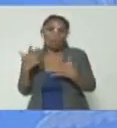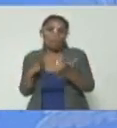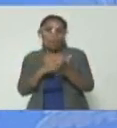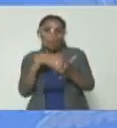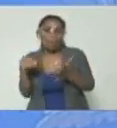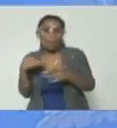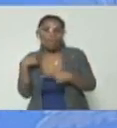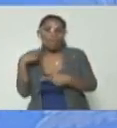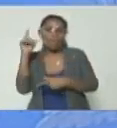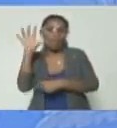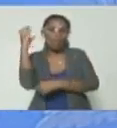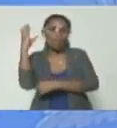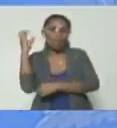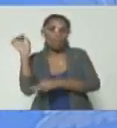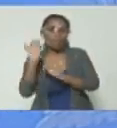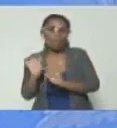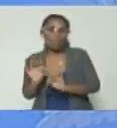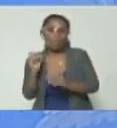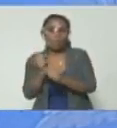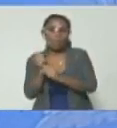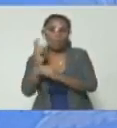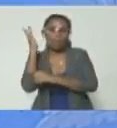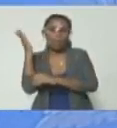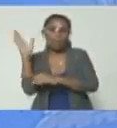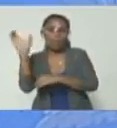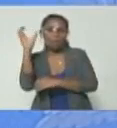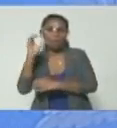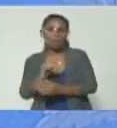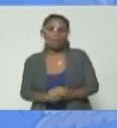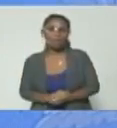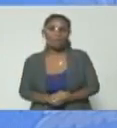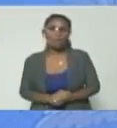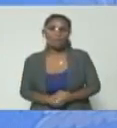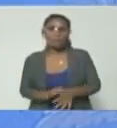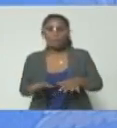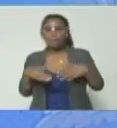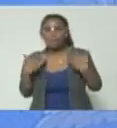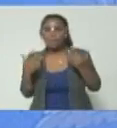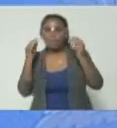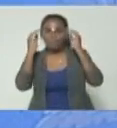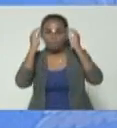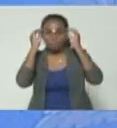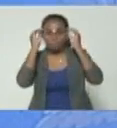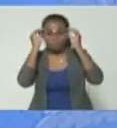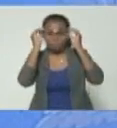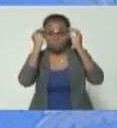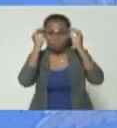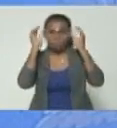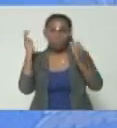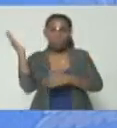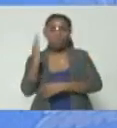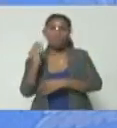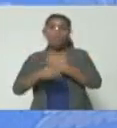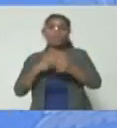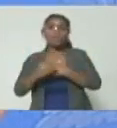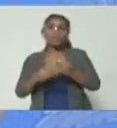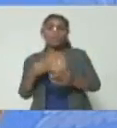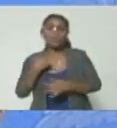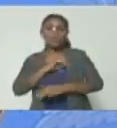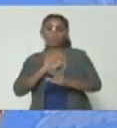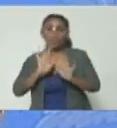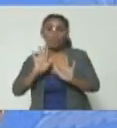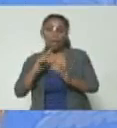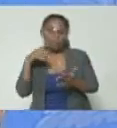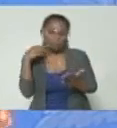modo de un modus operandi colombiano cuál es la lo que veníamos notando hace algún tiempo pero ahora ya tenemos la